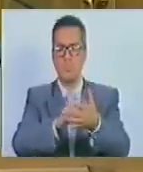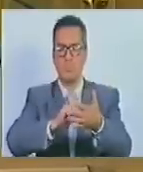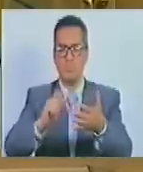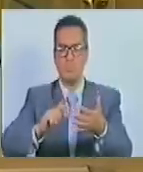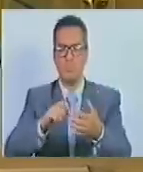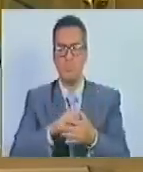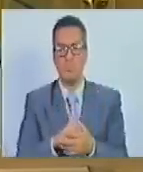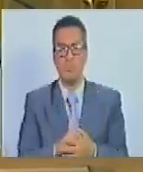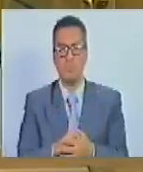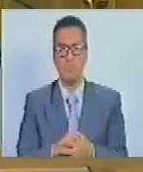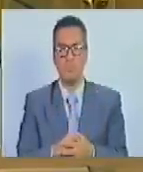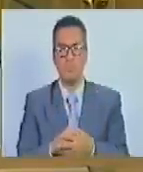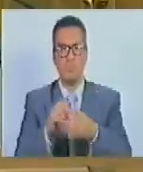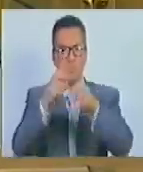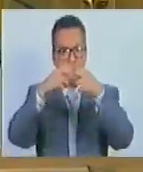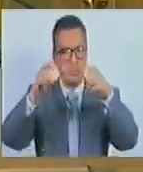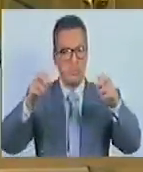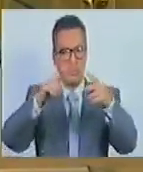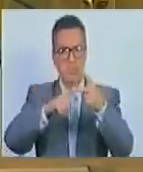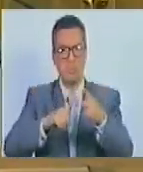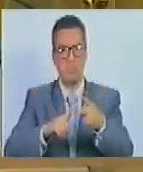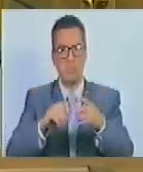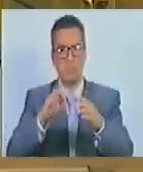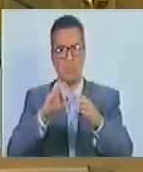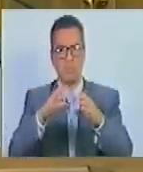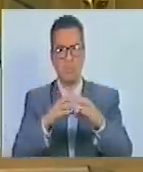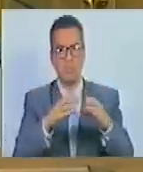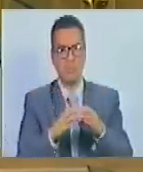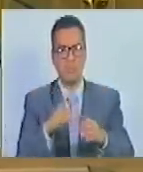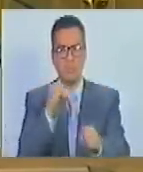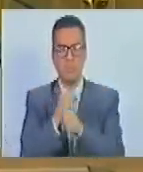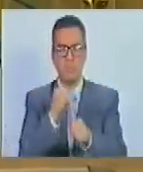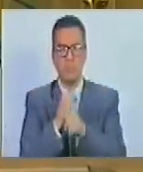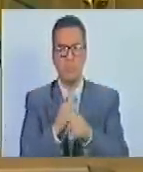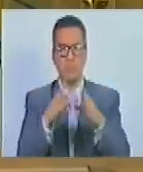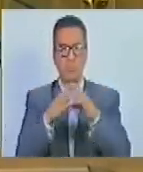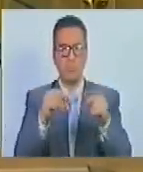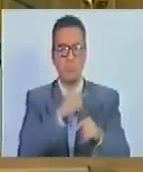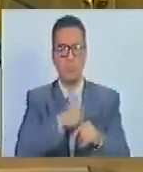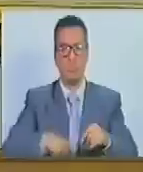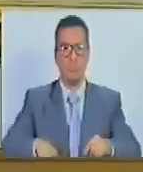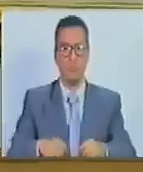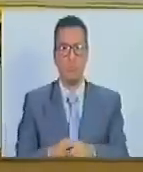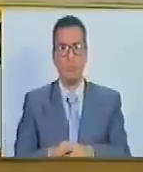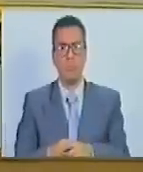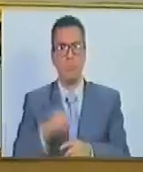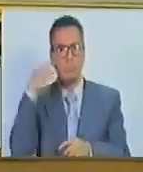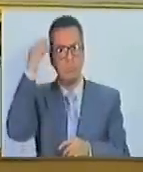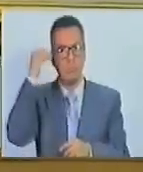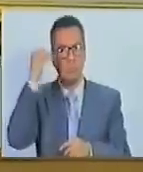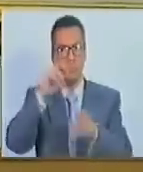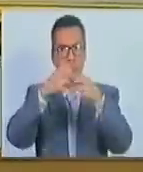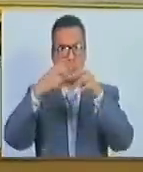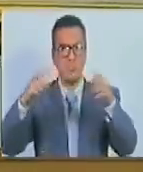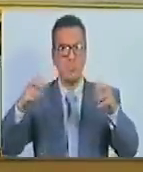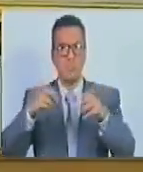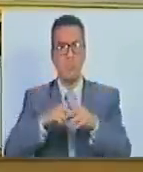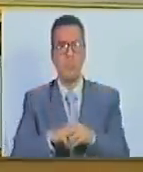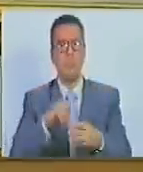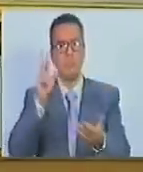de la manera siguiente epígrafe comités de trabajo esto en consideración octavo